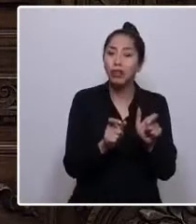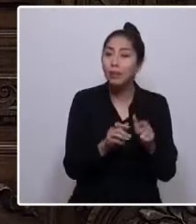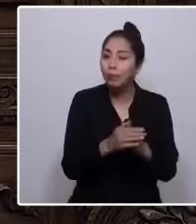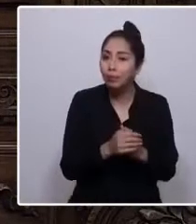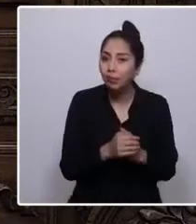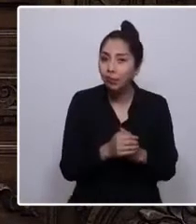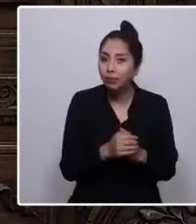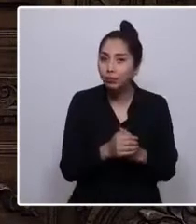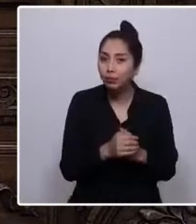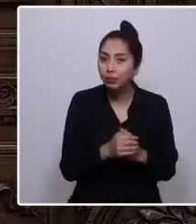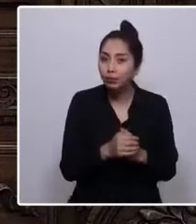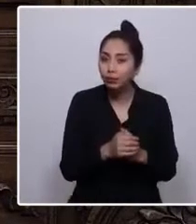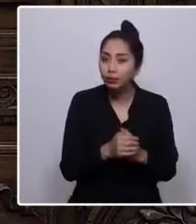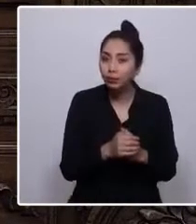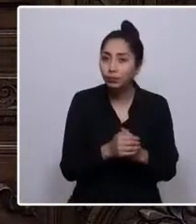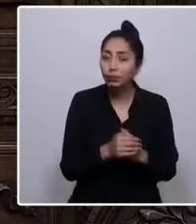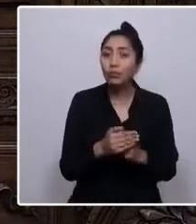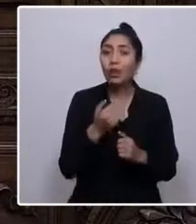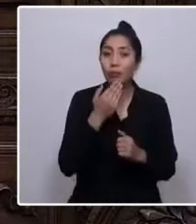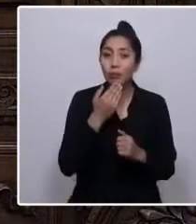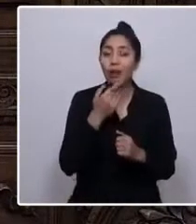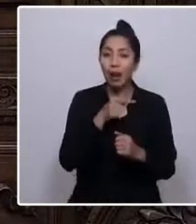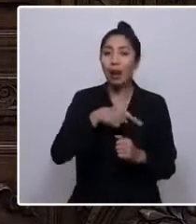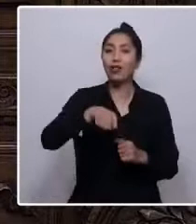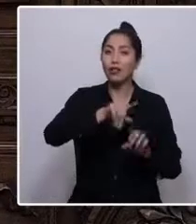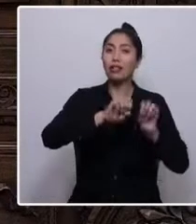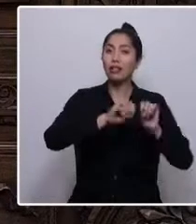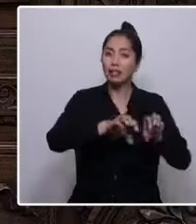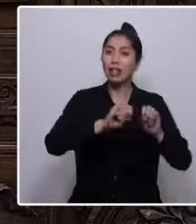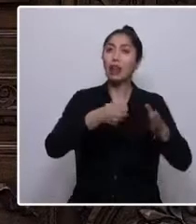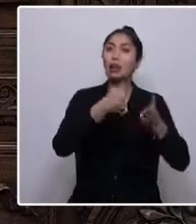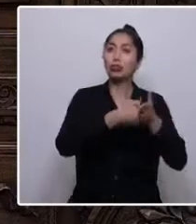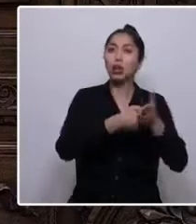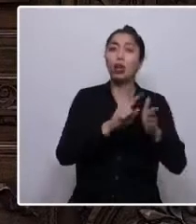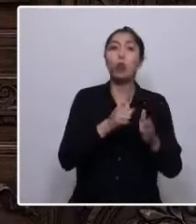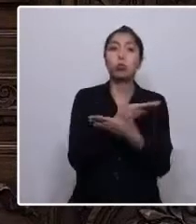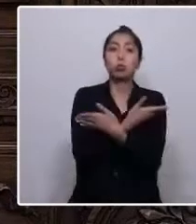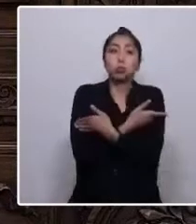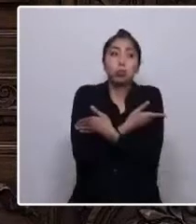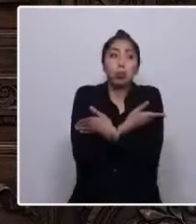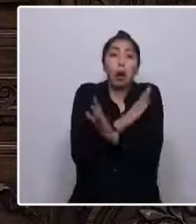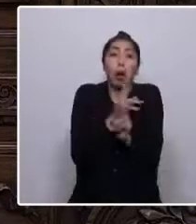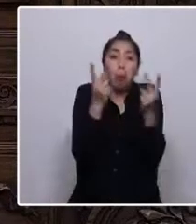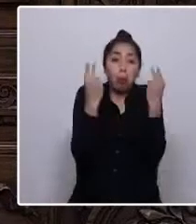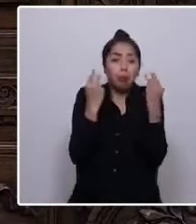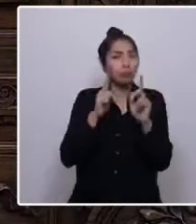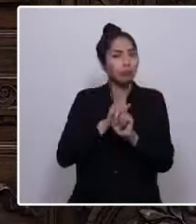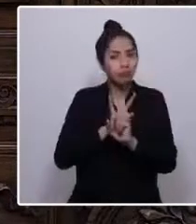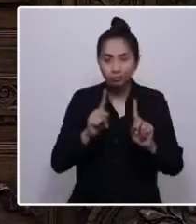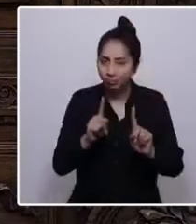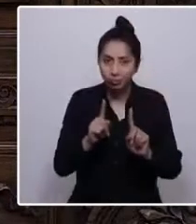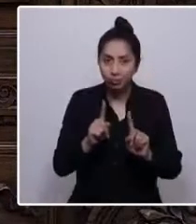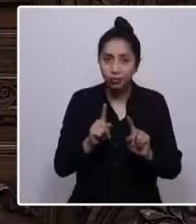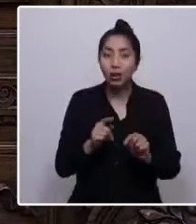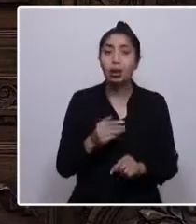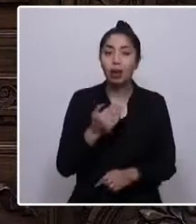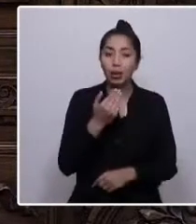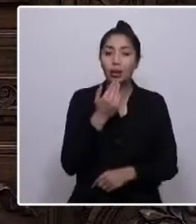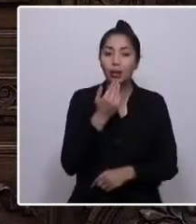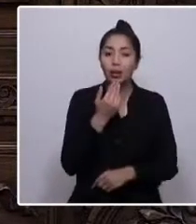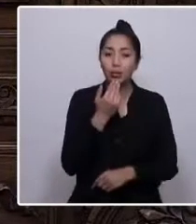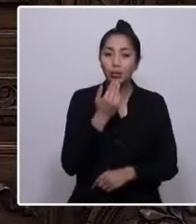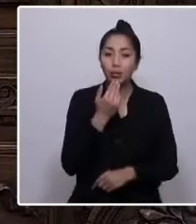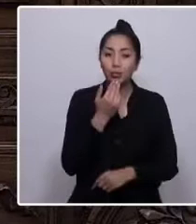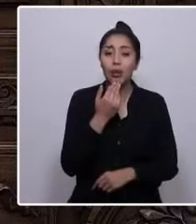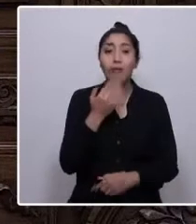les han enseñado a luchar, a no conformarse con lo injusto, a no agachar la cabeza cuando te oprimen, ni seguir siendo sumisos